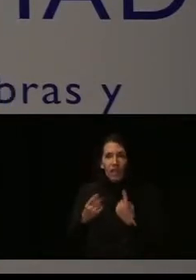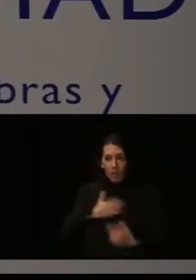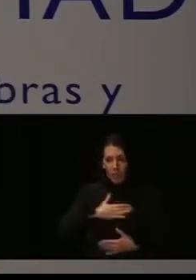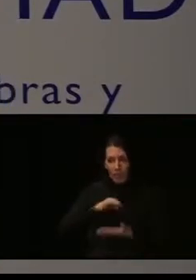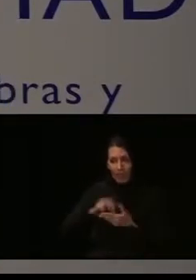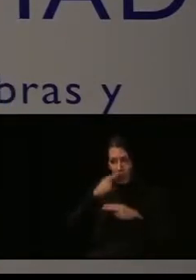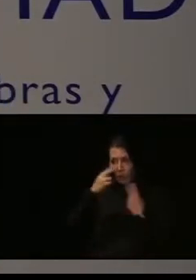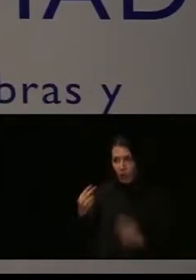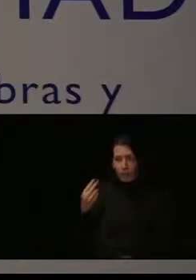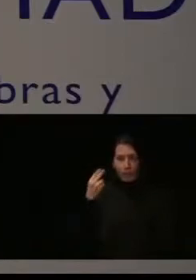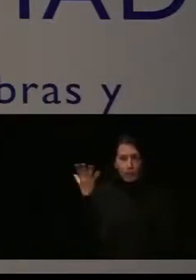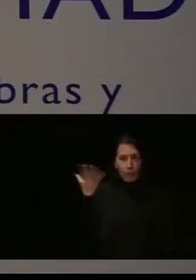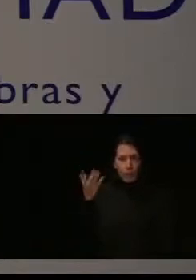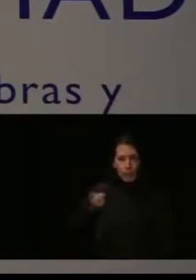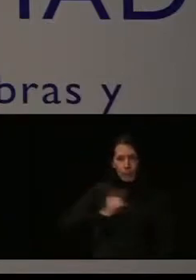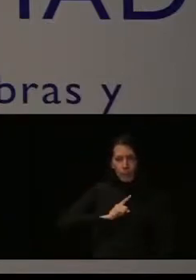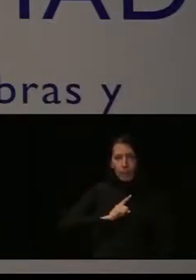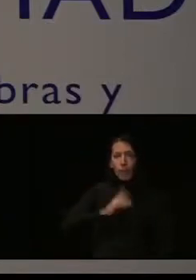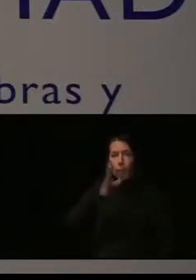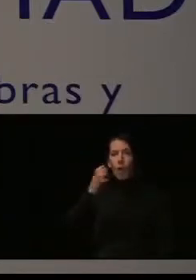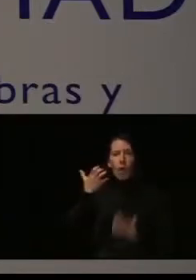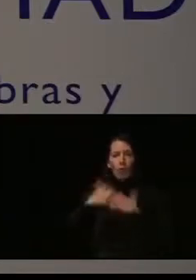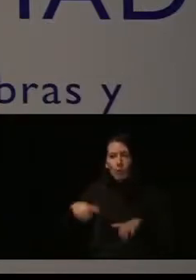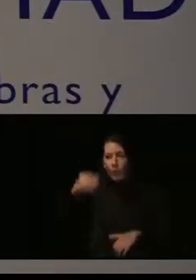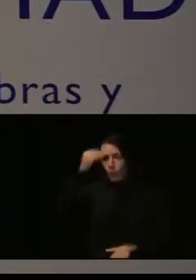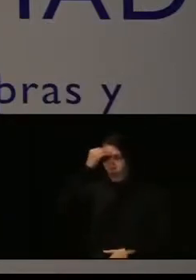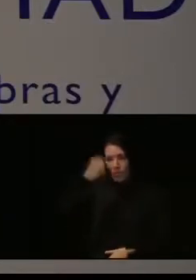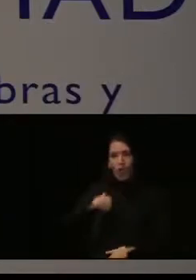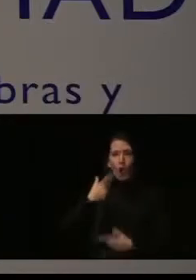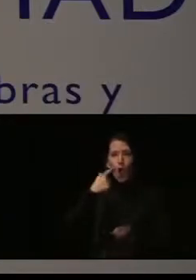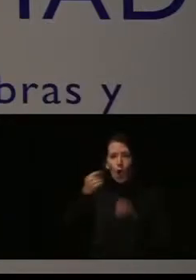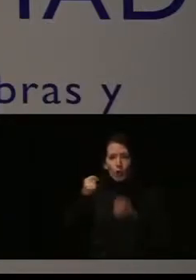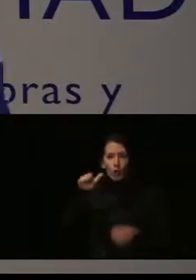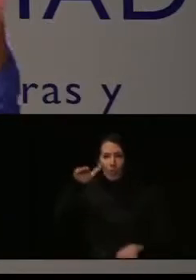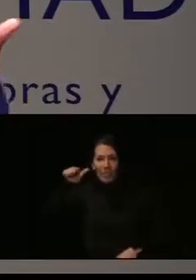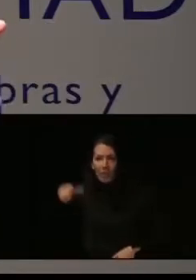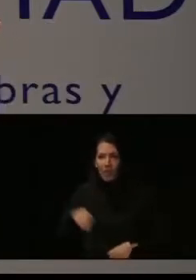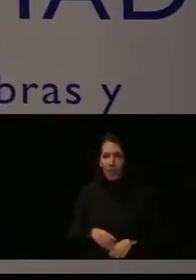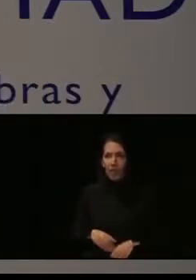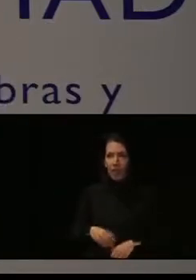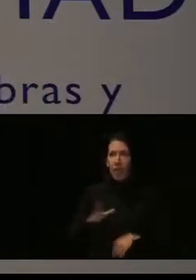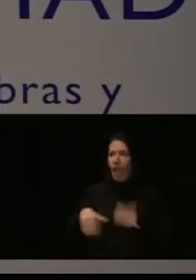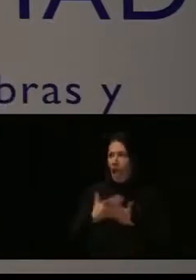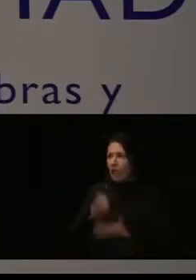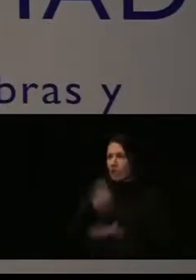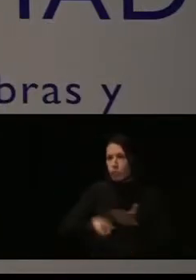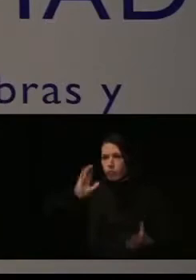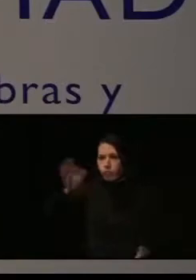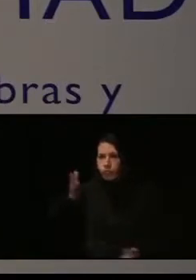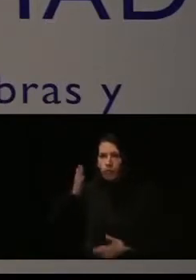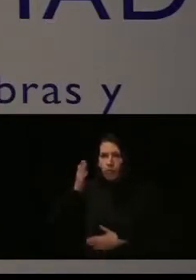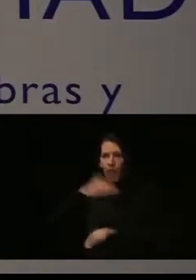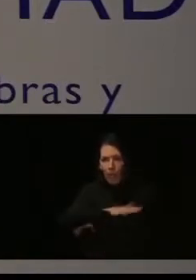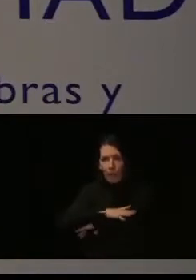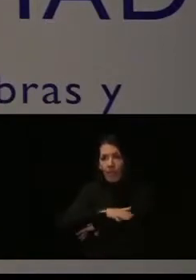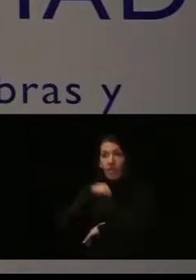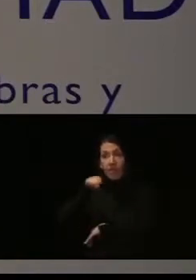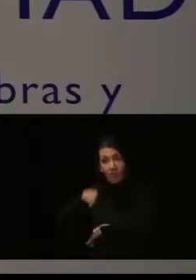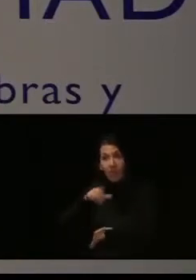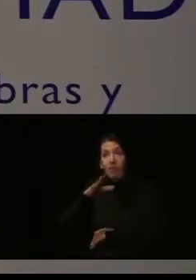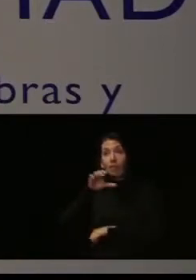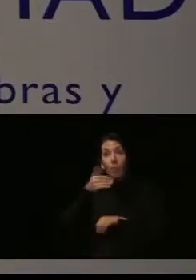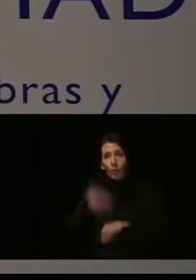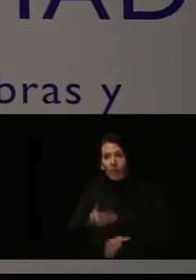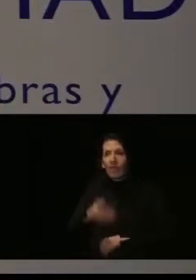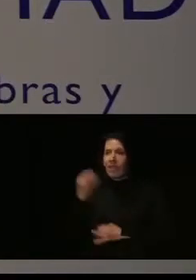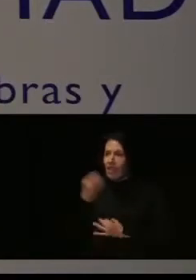servicios públicos con desconfianza, porque nos vinculan con el control de extranjería, con la sanción administrativa. Y desde ahí la importancia de que haya